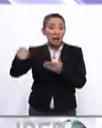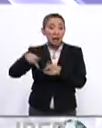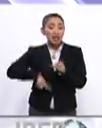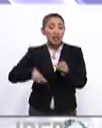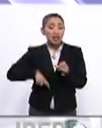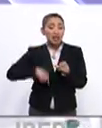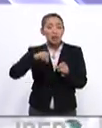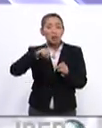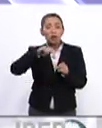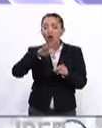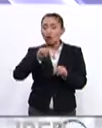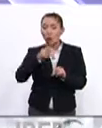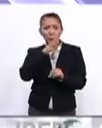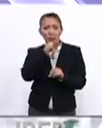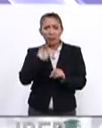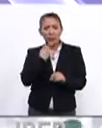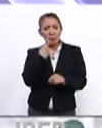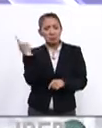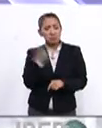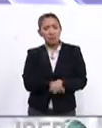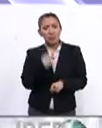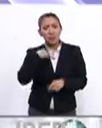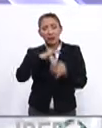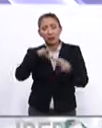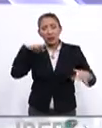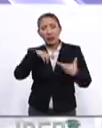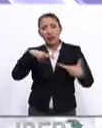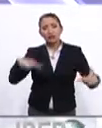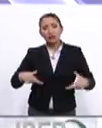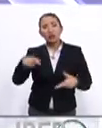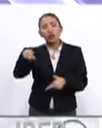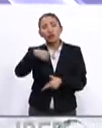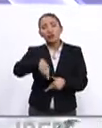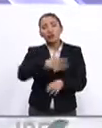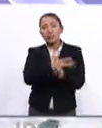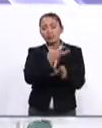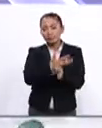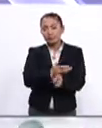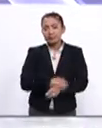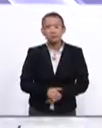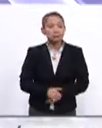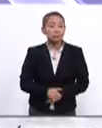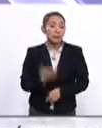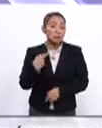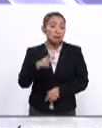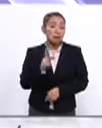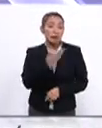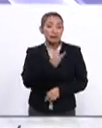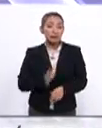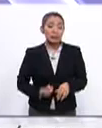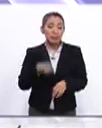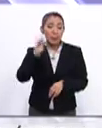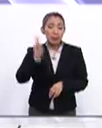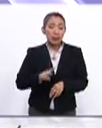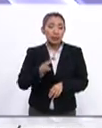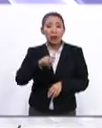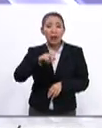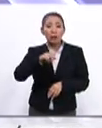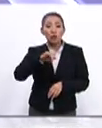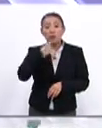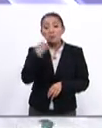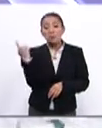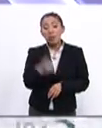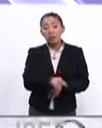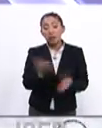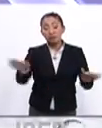que el gobierno de Nicolás Maduro no tiene la autoridad para romper relaciones diplomáticas con los Estados Unidos. Sin embargo, el presidente venezolano Nicolás Maduro